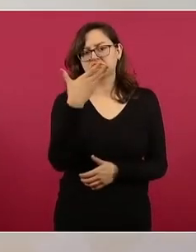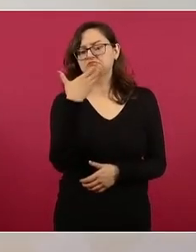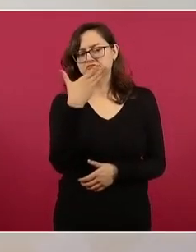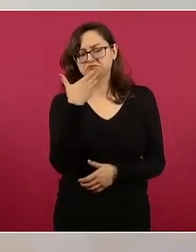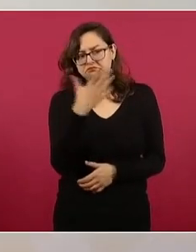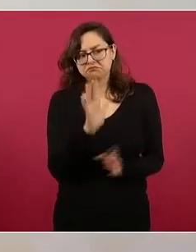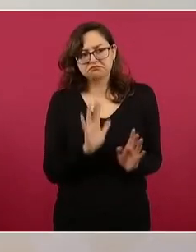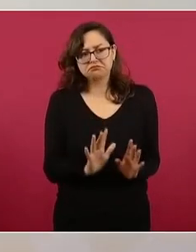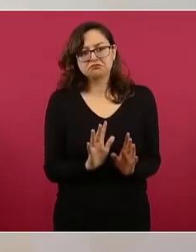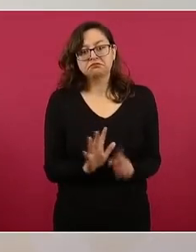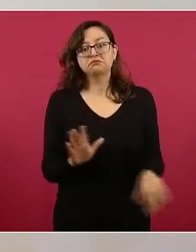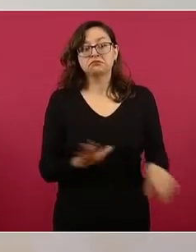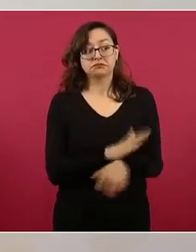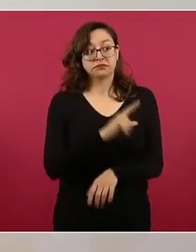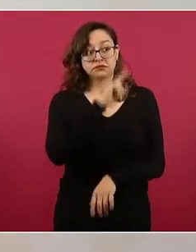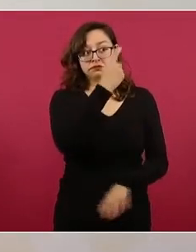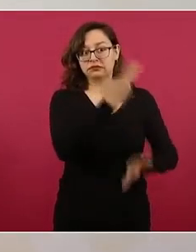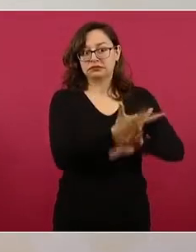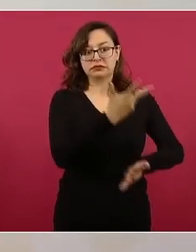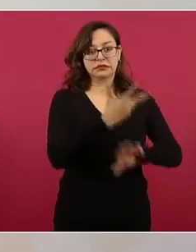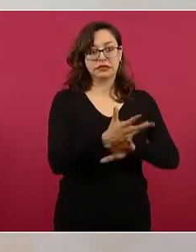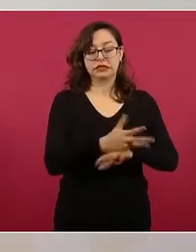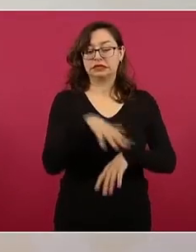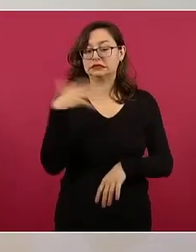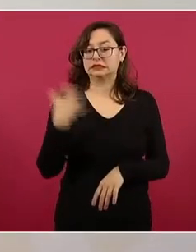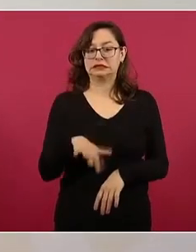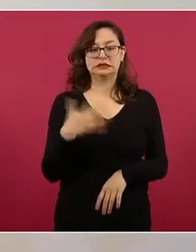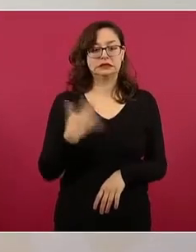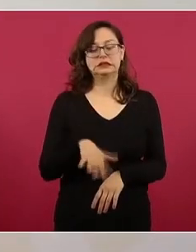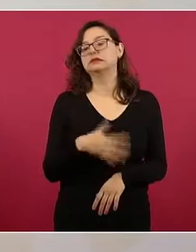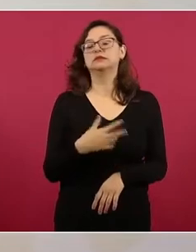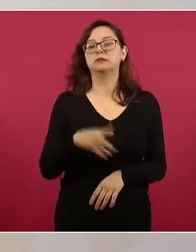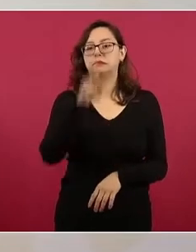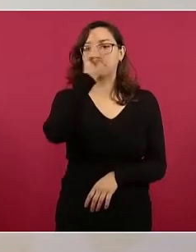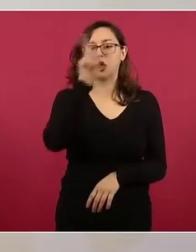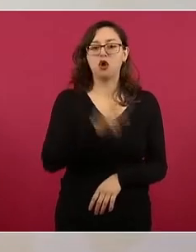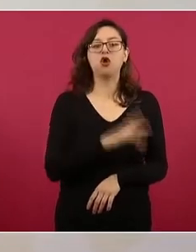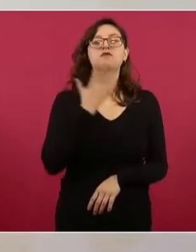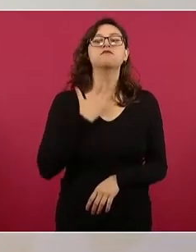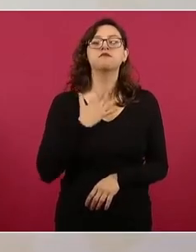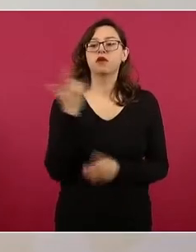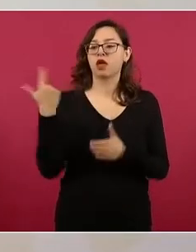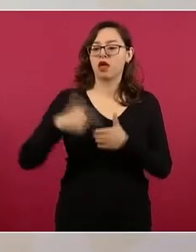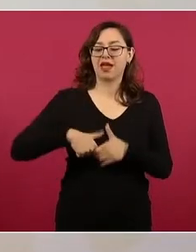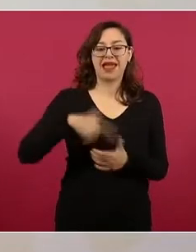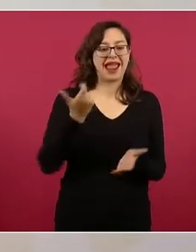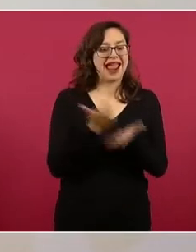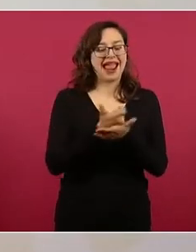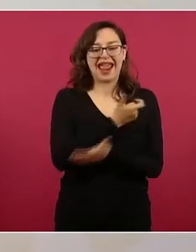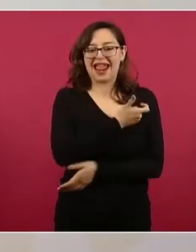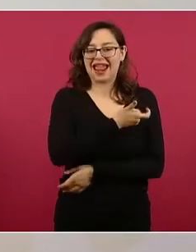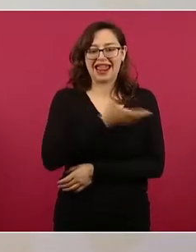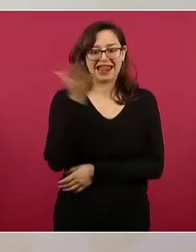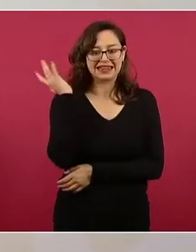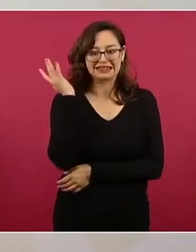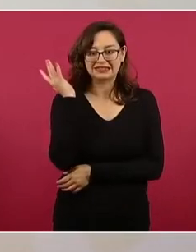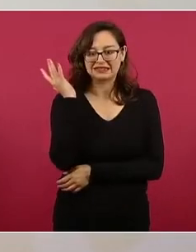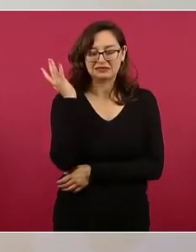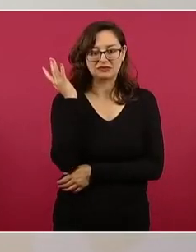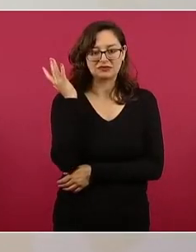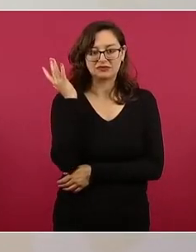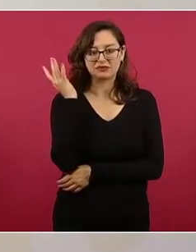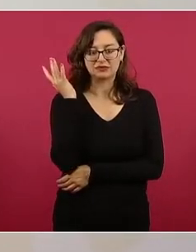les está pegando mucho la inflación, sobre todo en energético, el precio